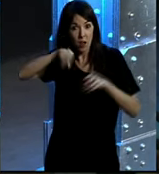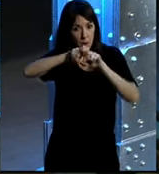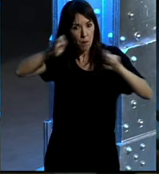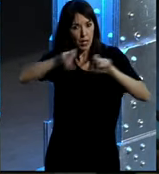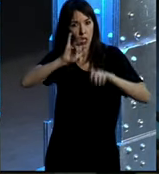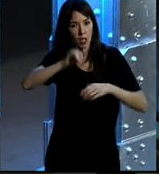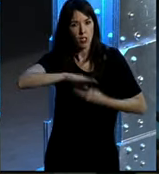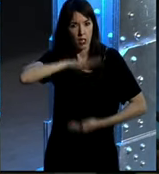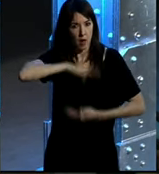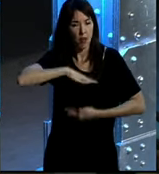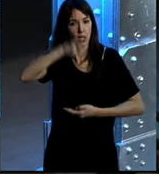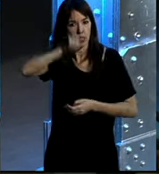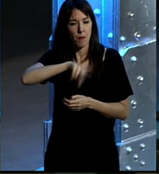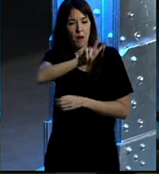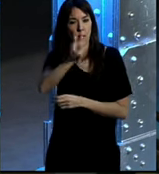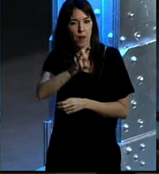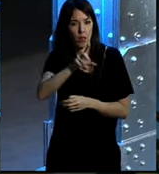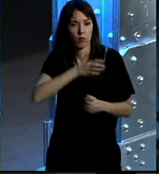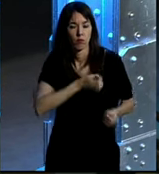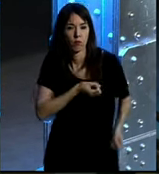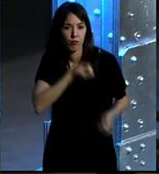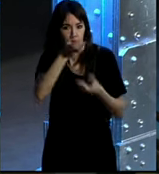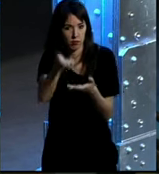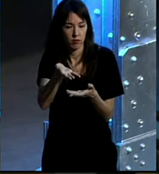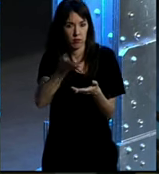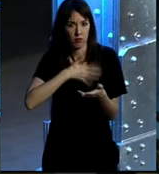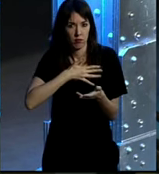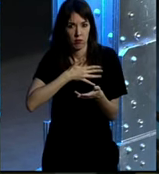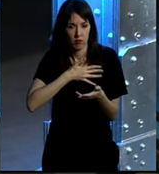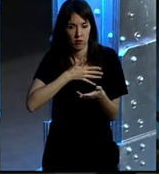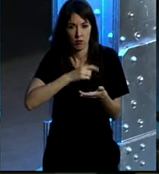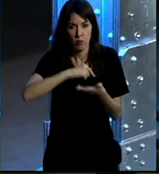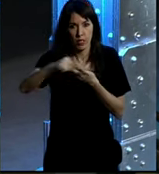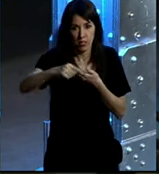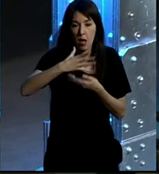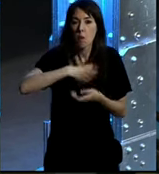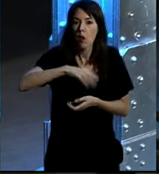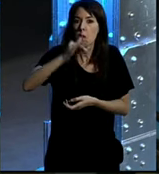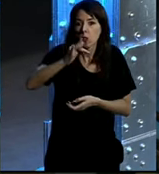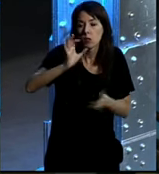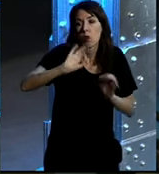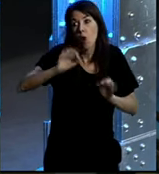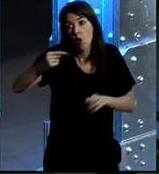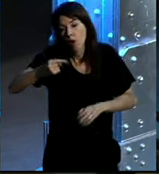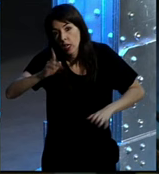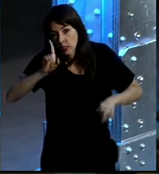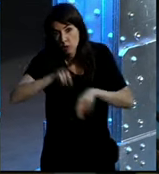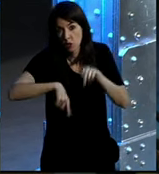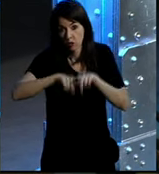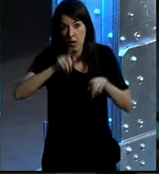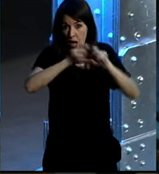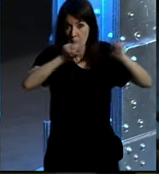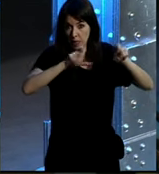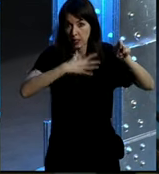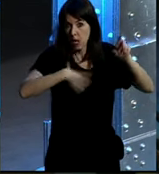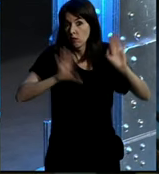tenéis la capacidad de ser también portadores de mensajes que pueden ser positivos o que pueden no serlo para la